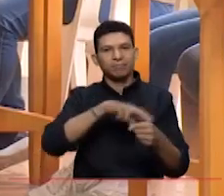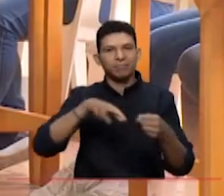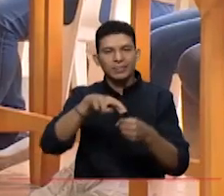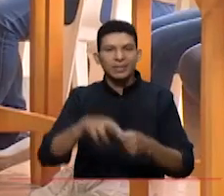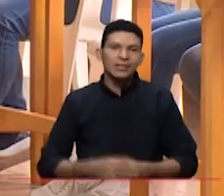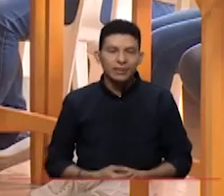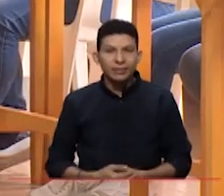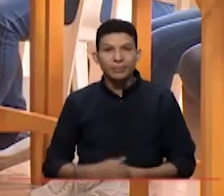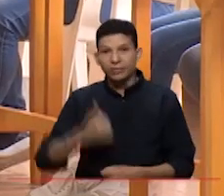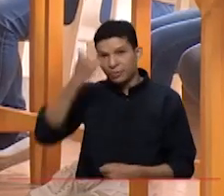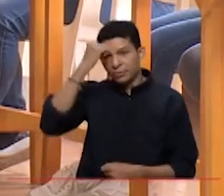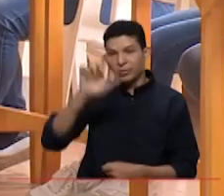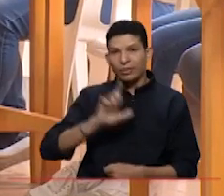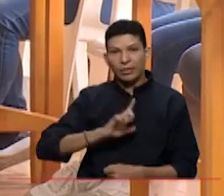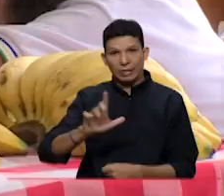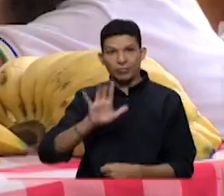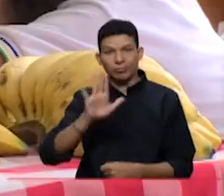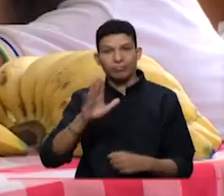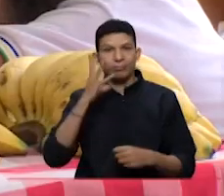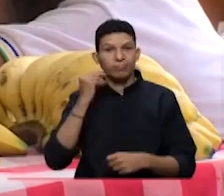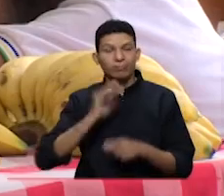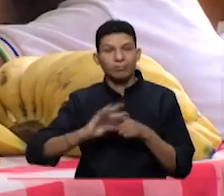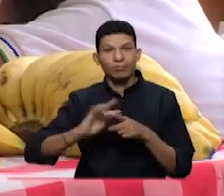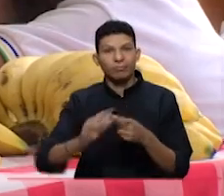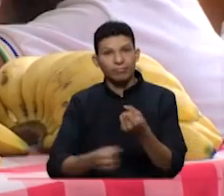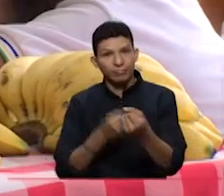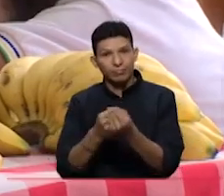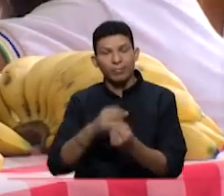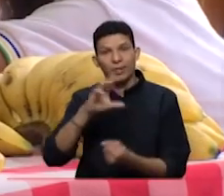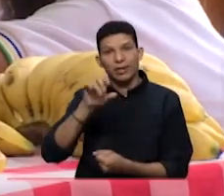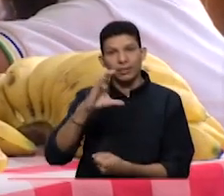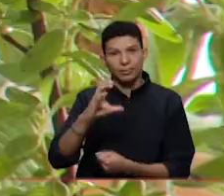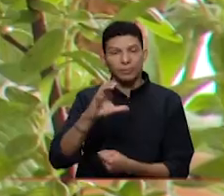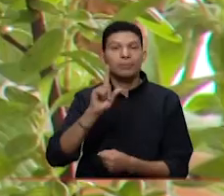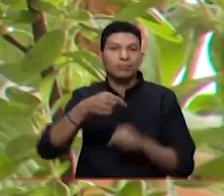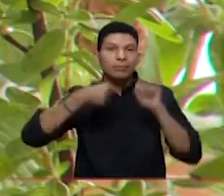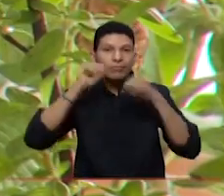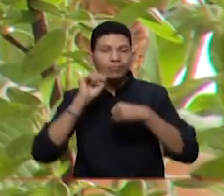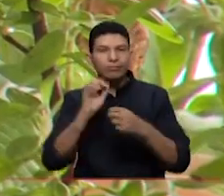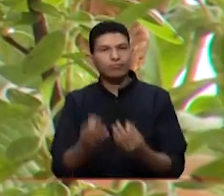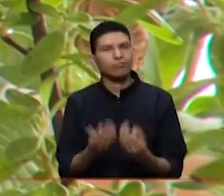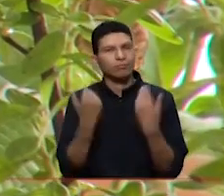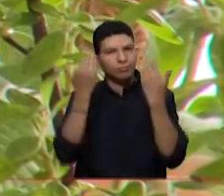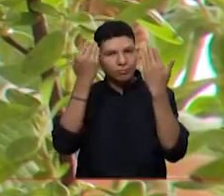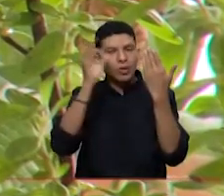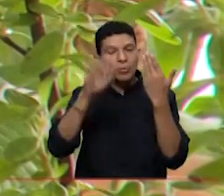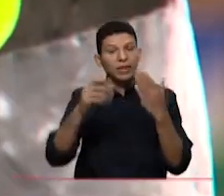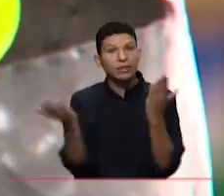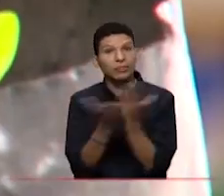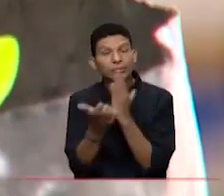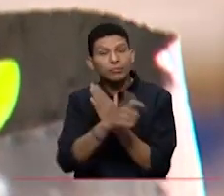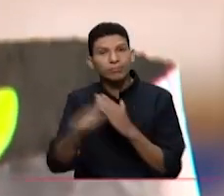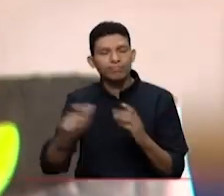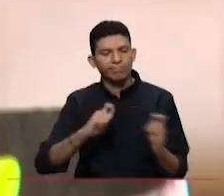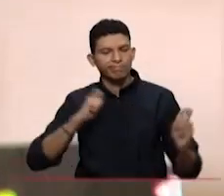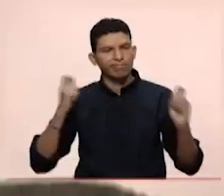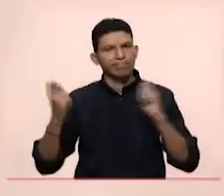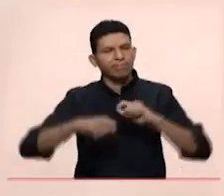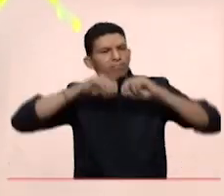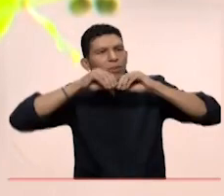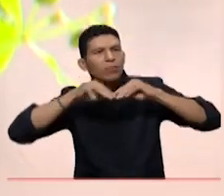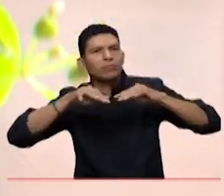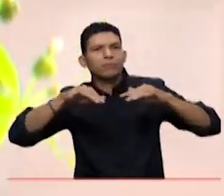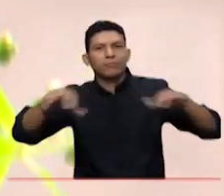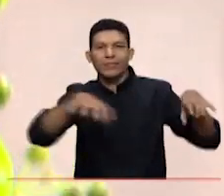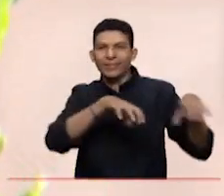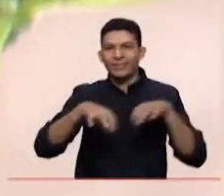Para la docente líder de la experiencia, el apoyo de la CBC y del ingenio Rizaralda es la prenda de garantía para que sus estudiantes se conviertan en multiplicadores